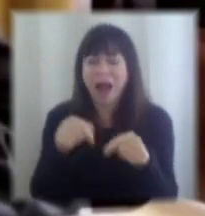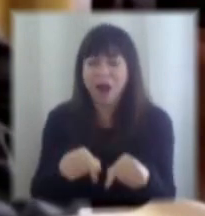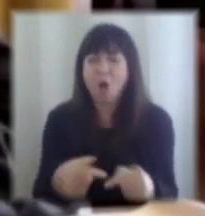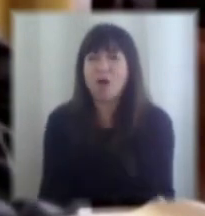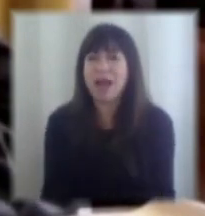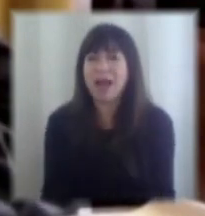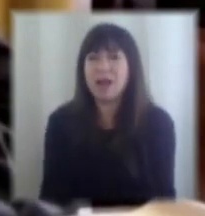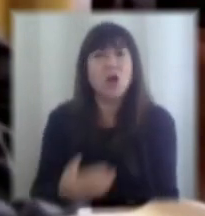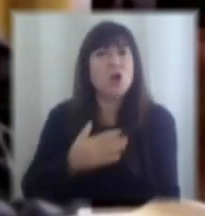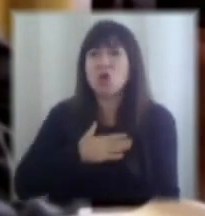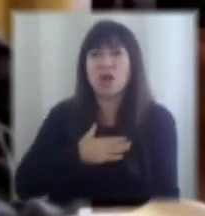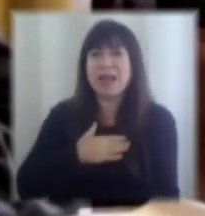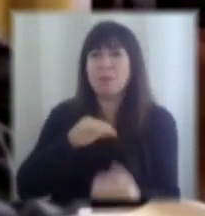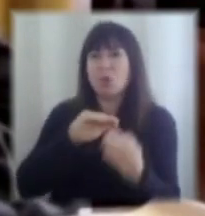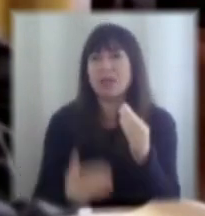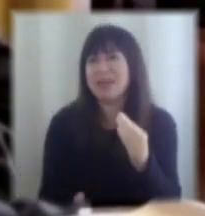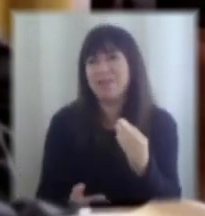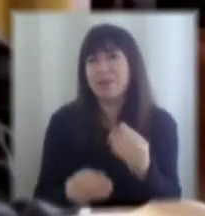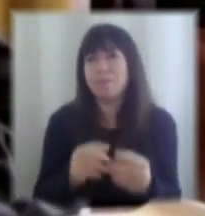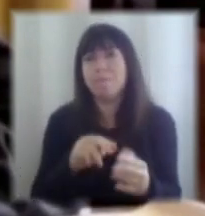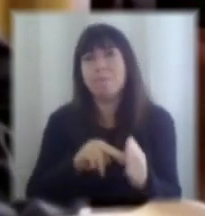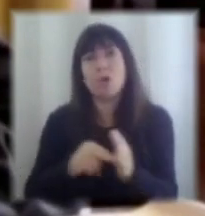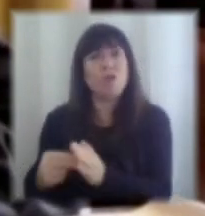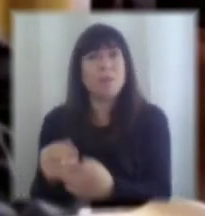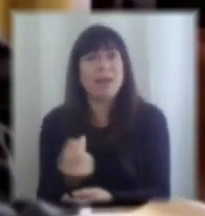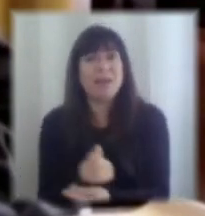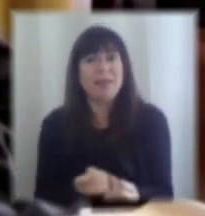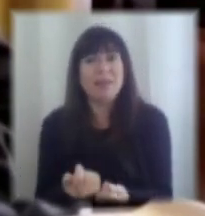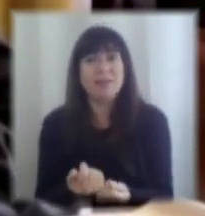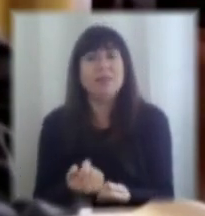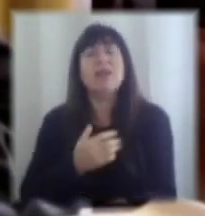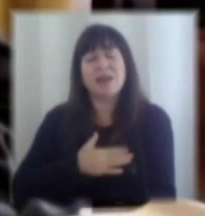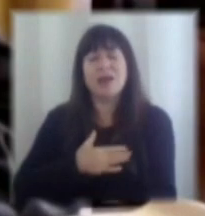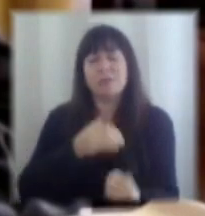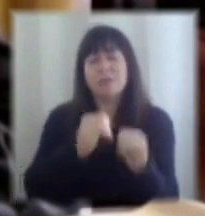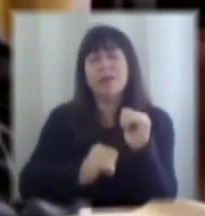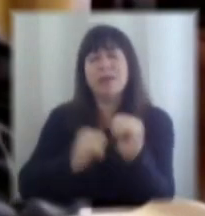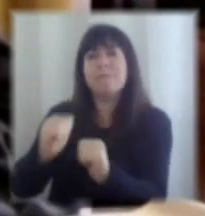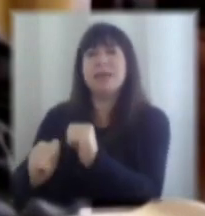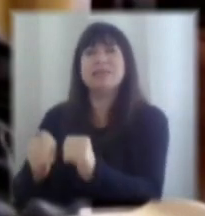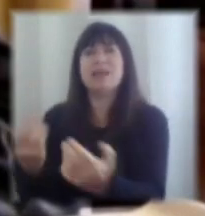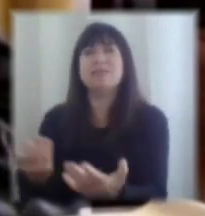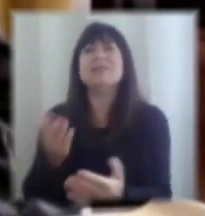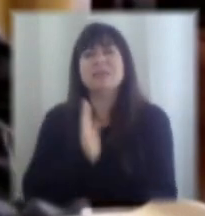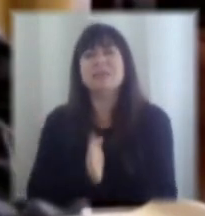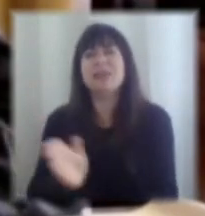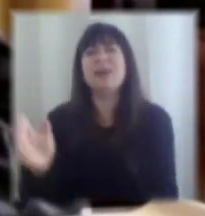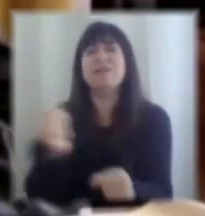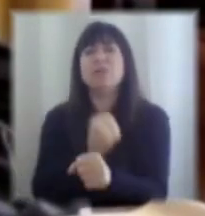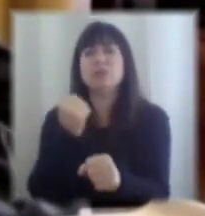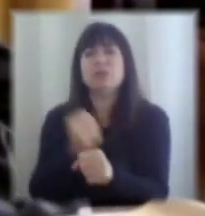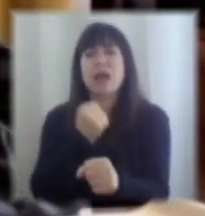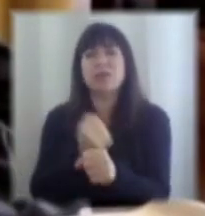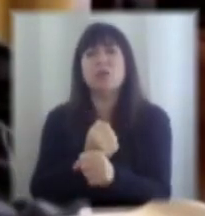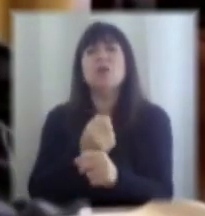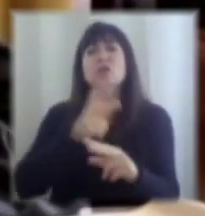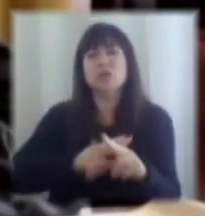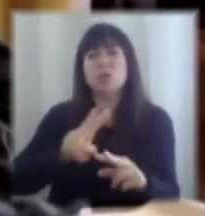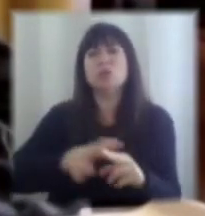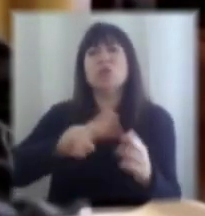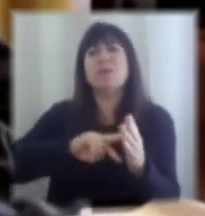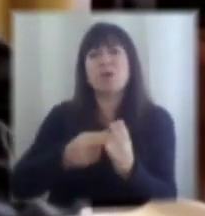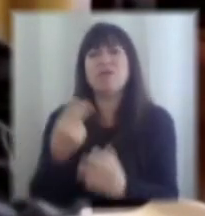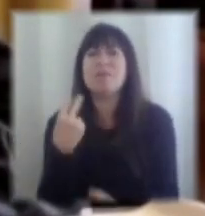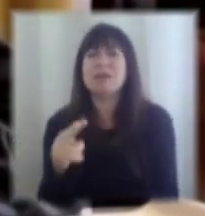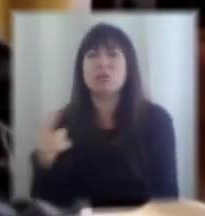camino por un problema de liquidez sino uno quiere que toda empresa solvente o viable siga funcionando y que solucione su problema